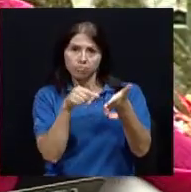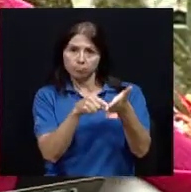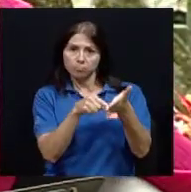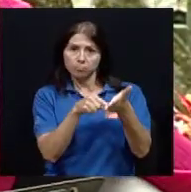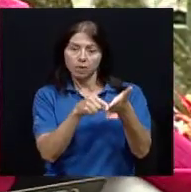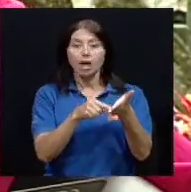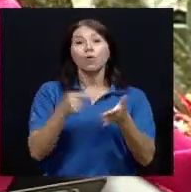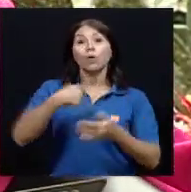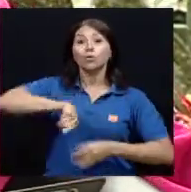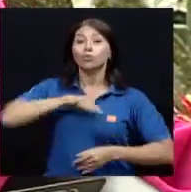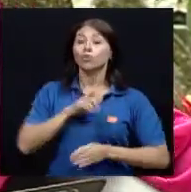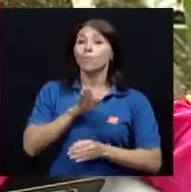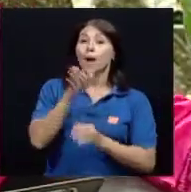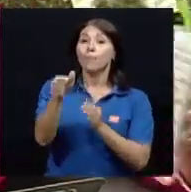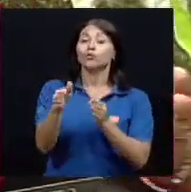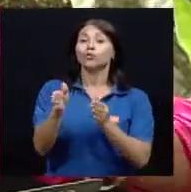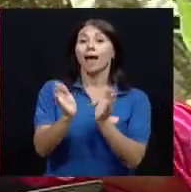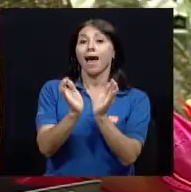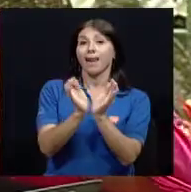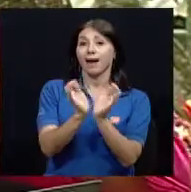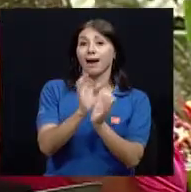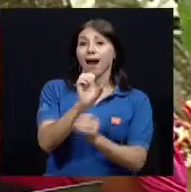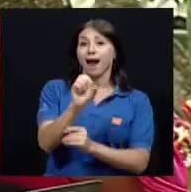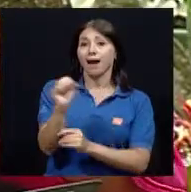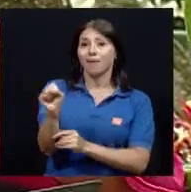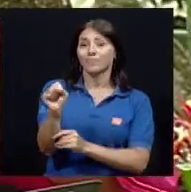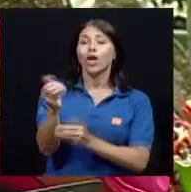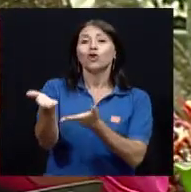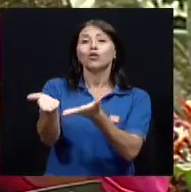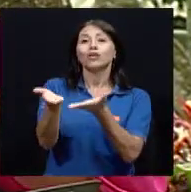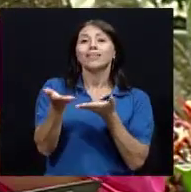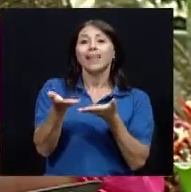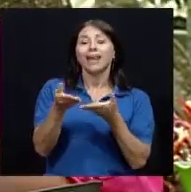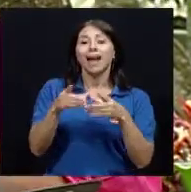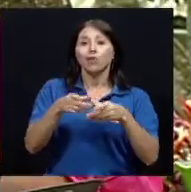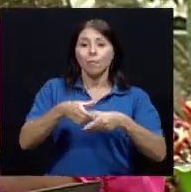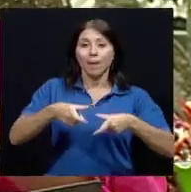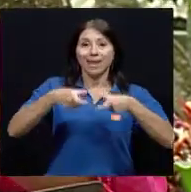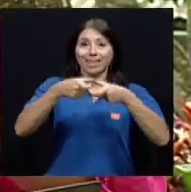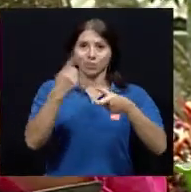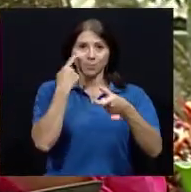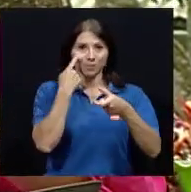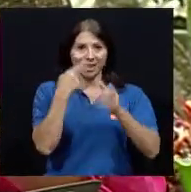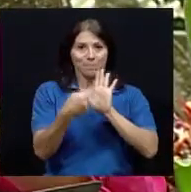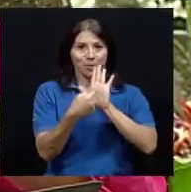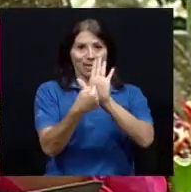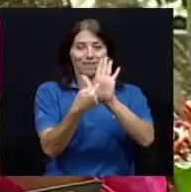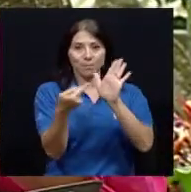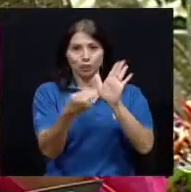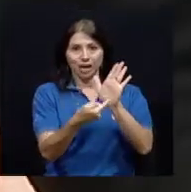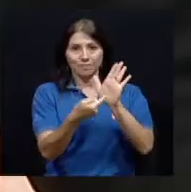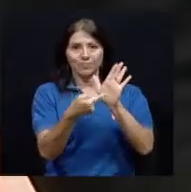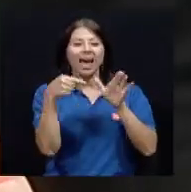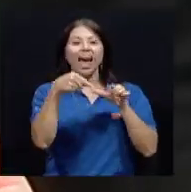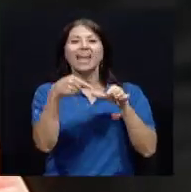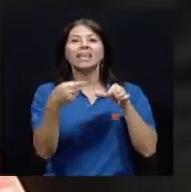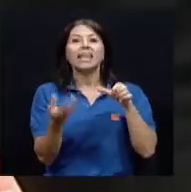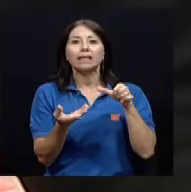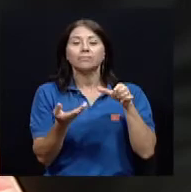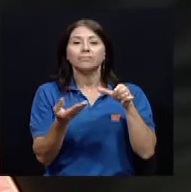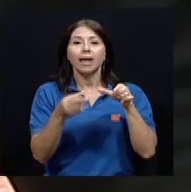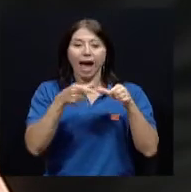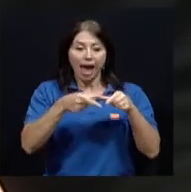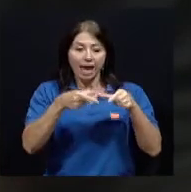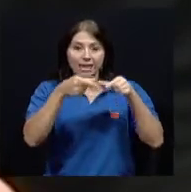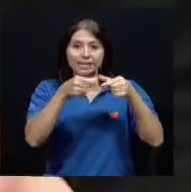a mostrar donde viene por ejemplo el producto donde indica cuál es el nombre del medicamento, cuál es la fuerza del